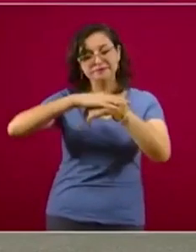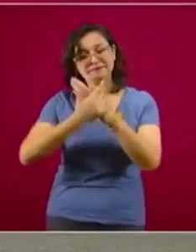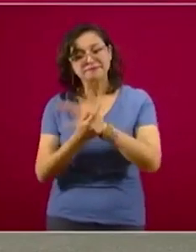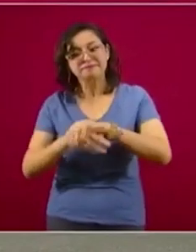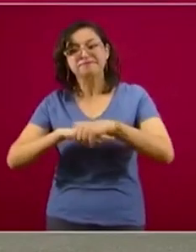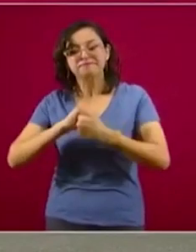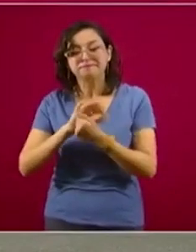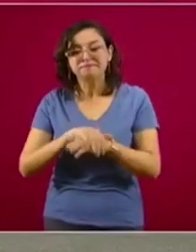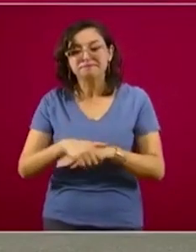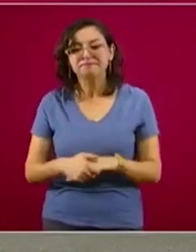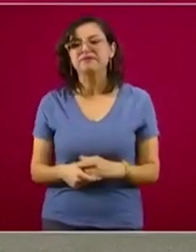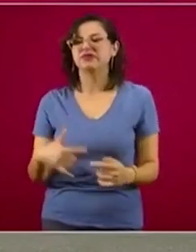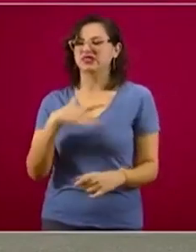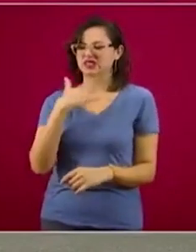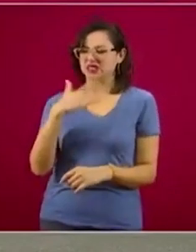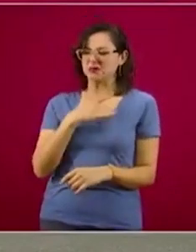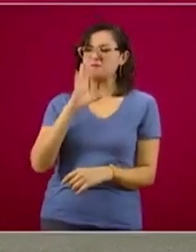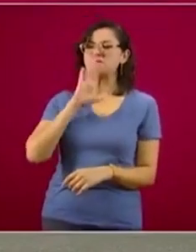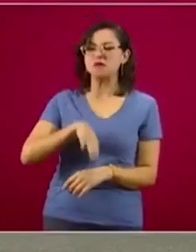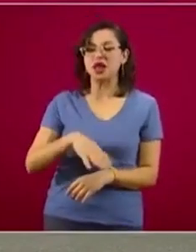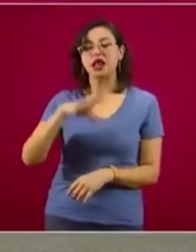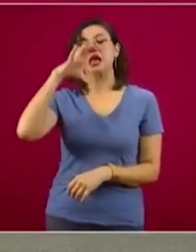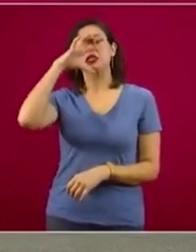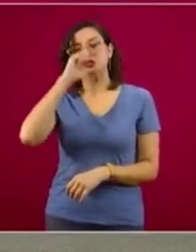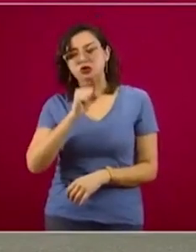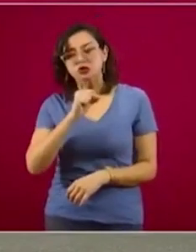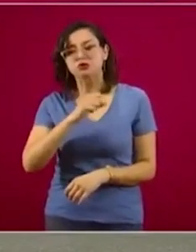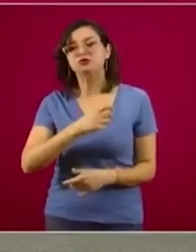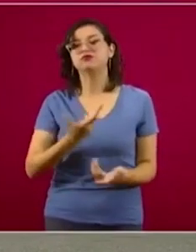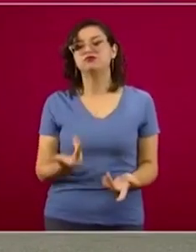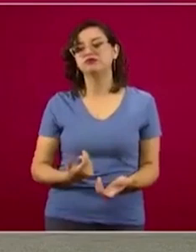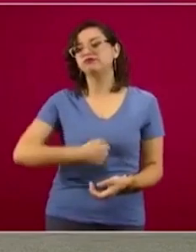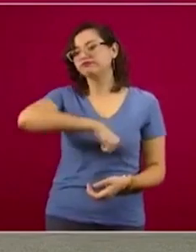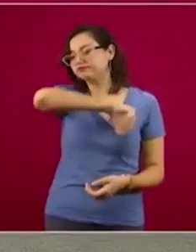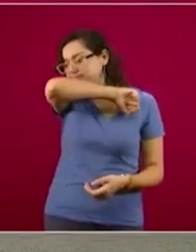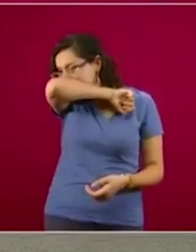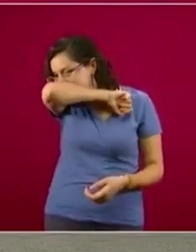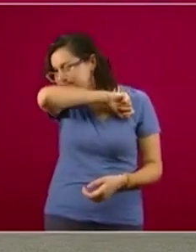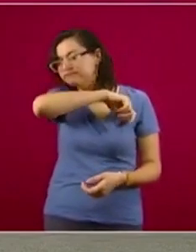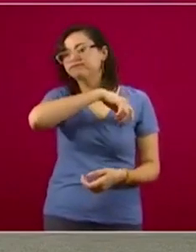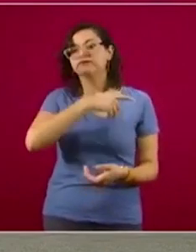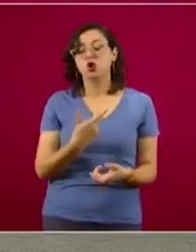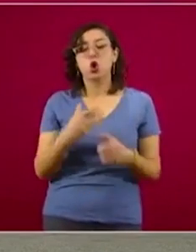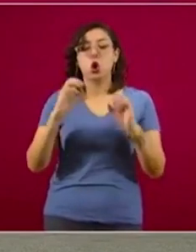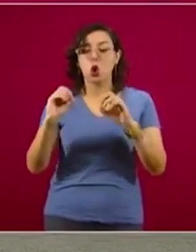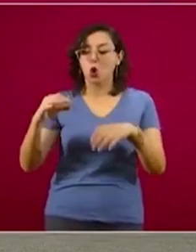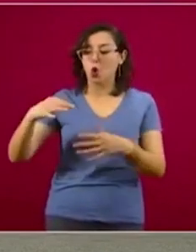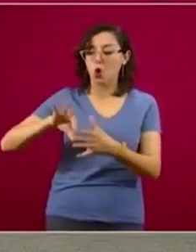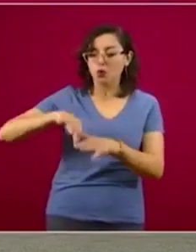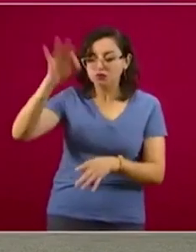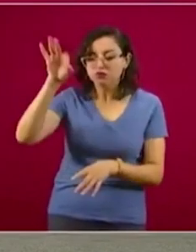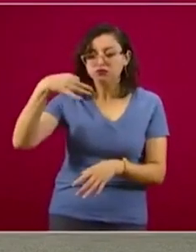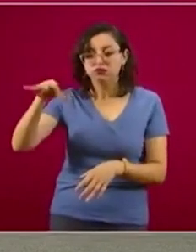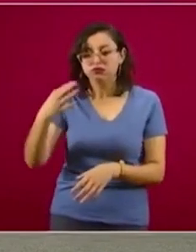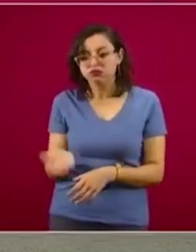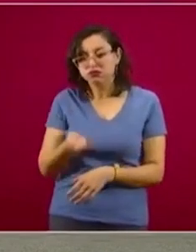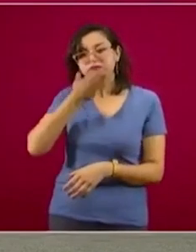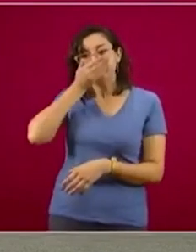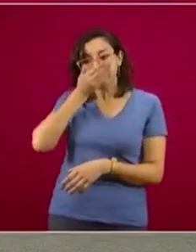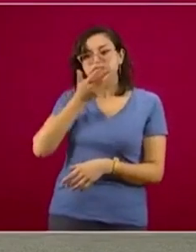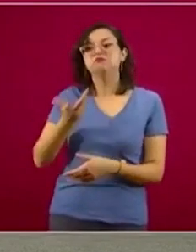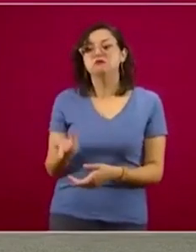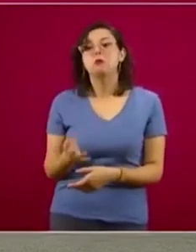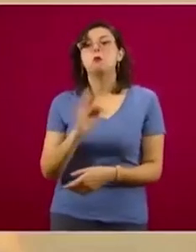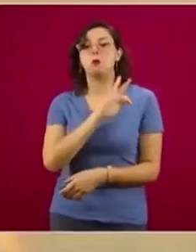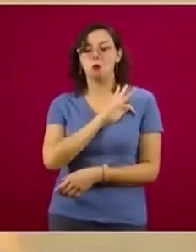si llegamos a presentar síntomas y al estornudar nos tapamos boca y nariz con el brazo o con un pañuelo desechable, con todas estas medidas